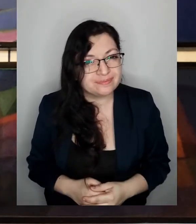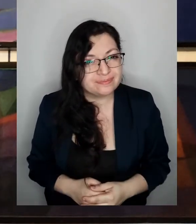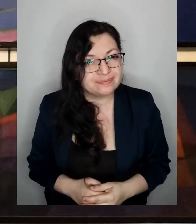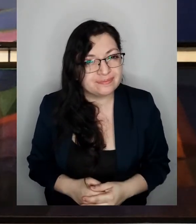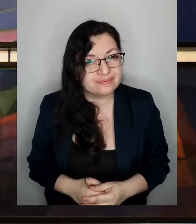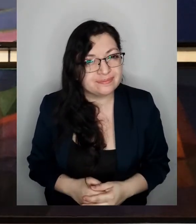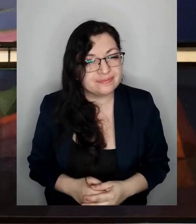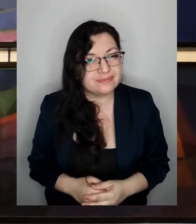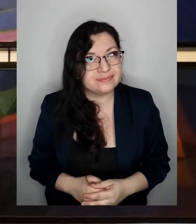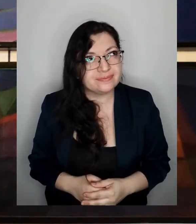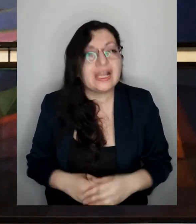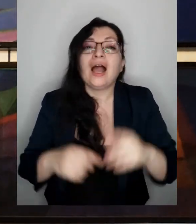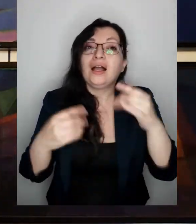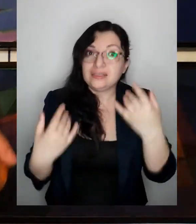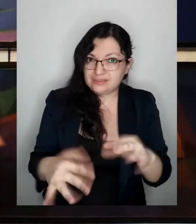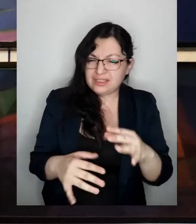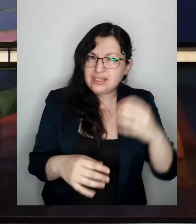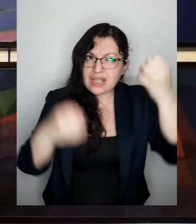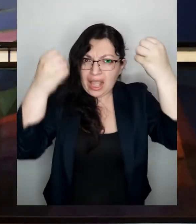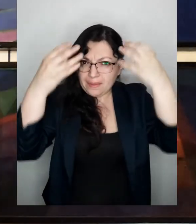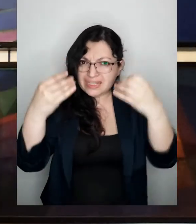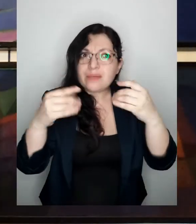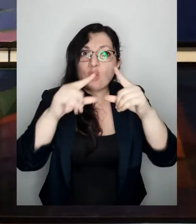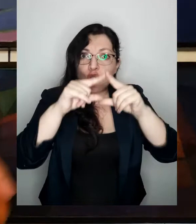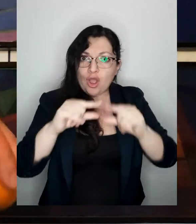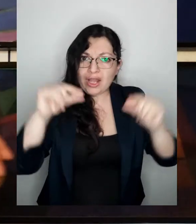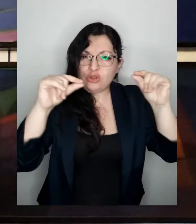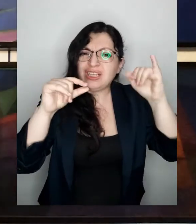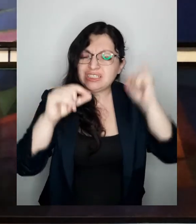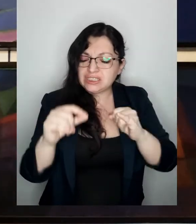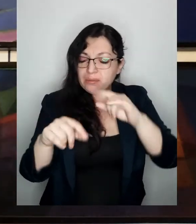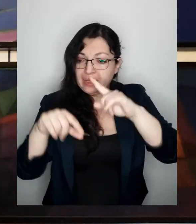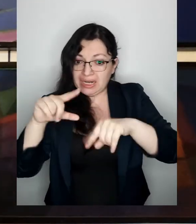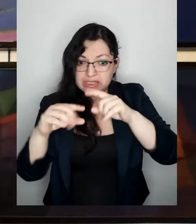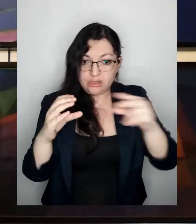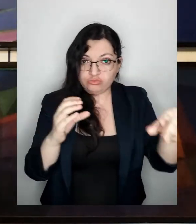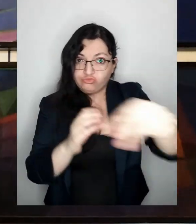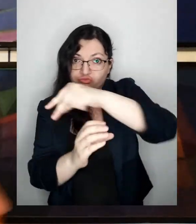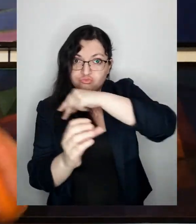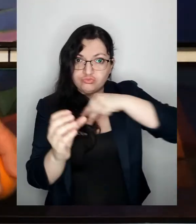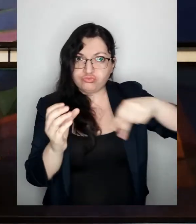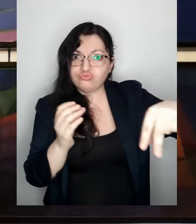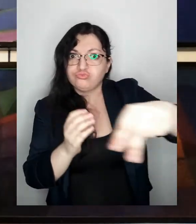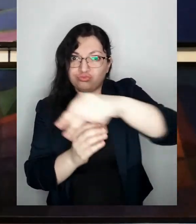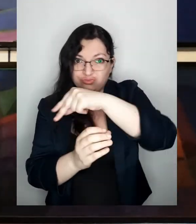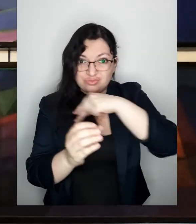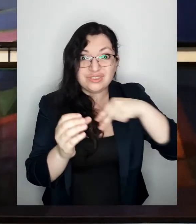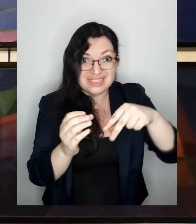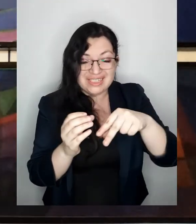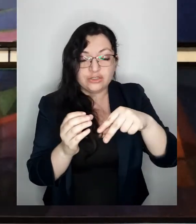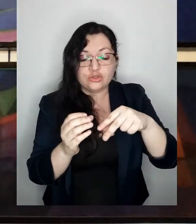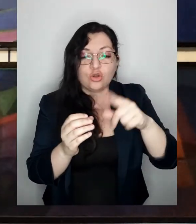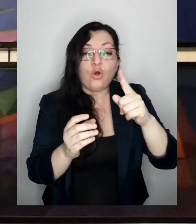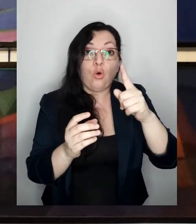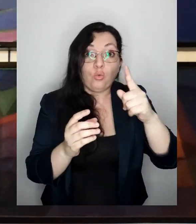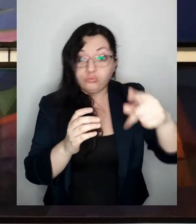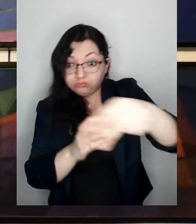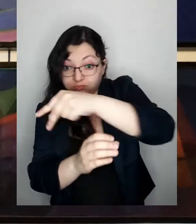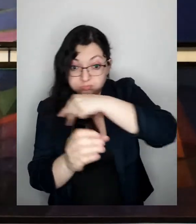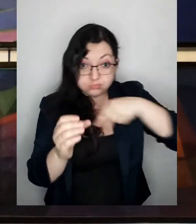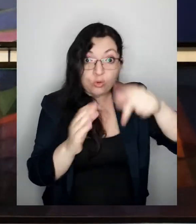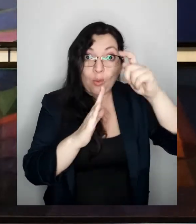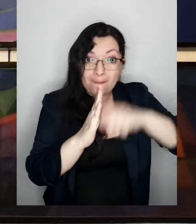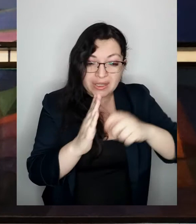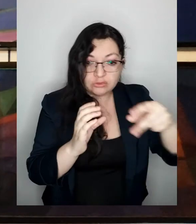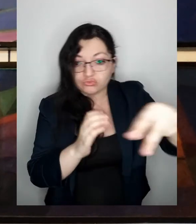si además aprendimos que la luna está siempre dando vueltas en torno a la tierra da una vuelta cada mes ¿por qué no